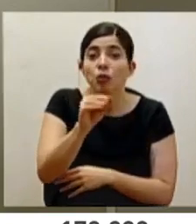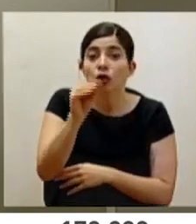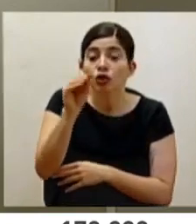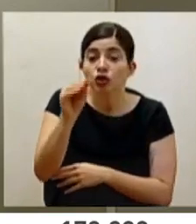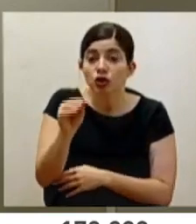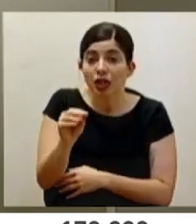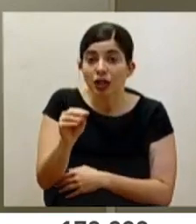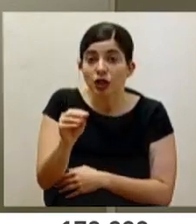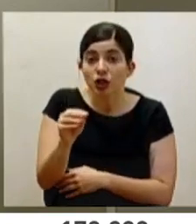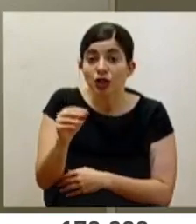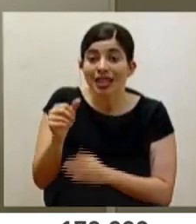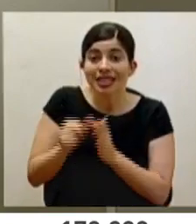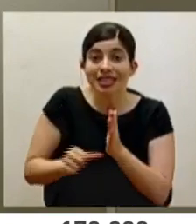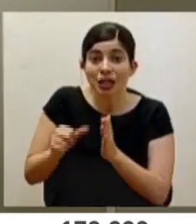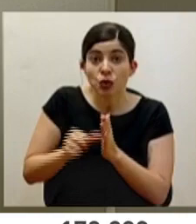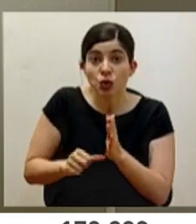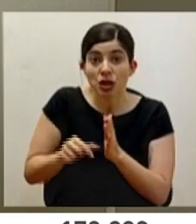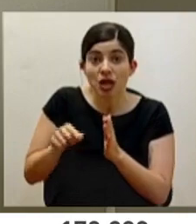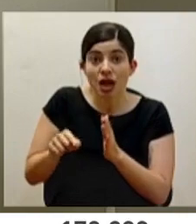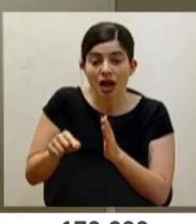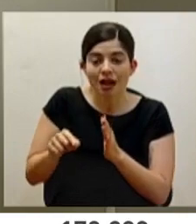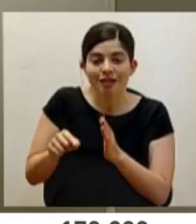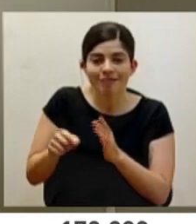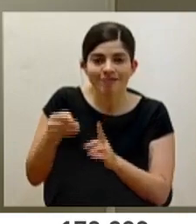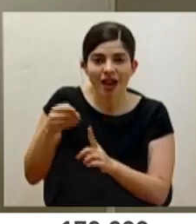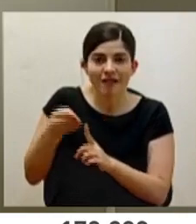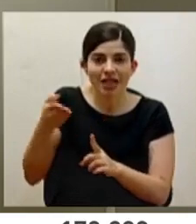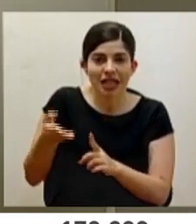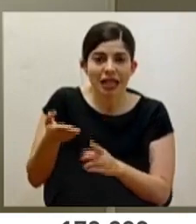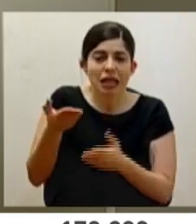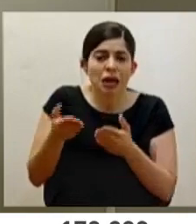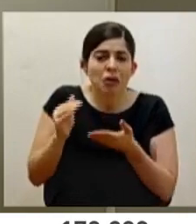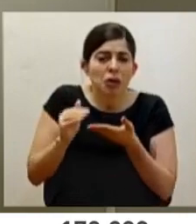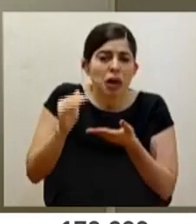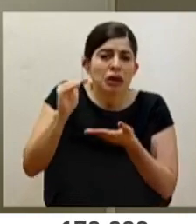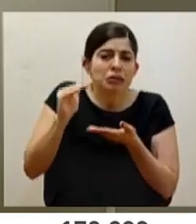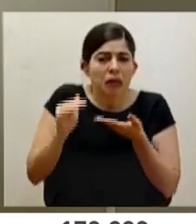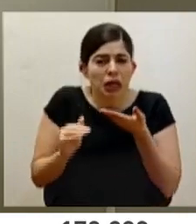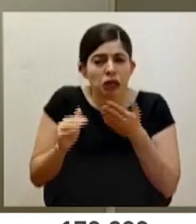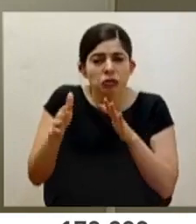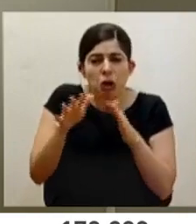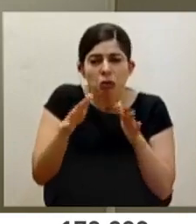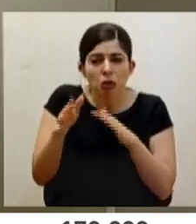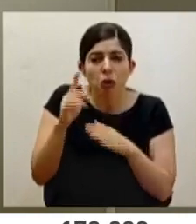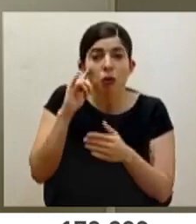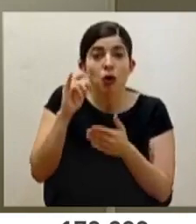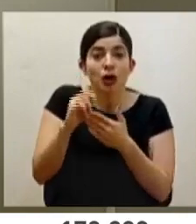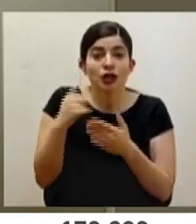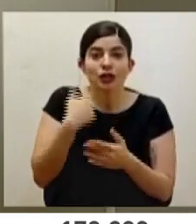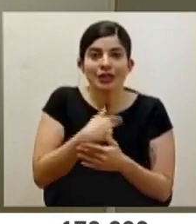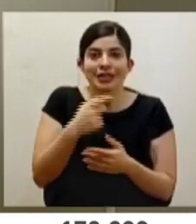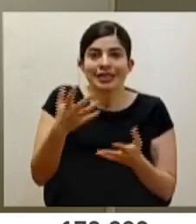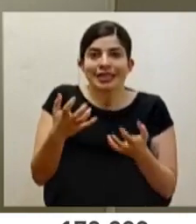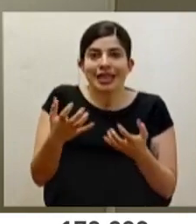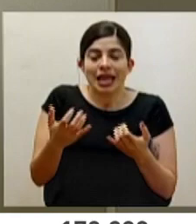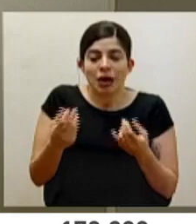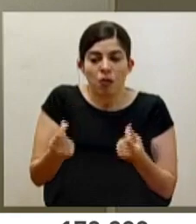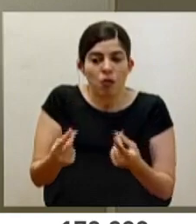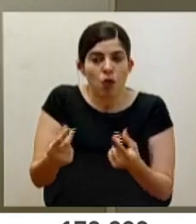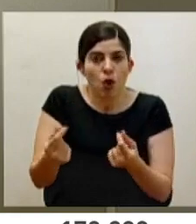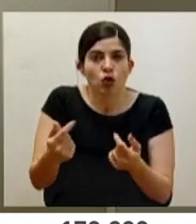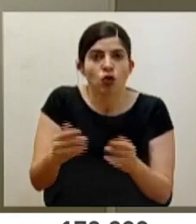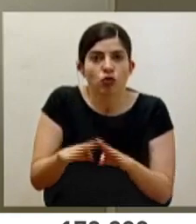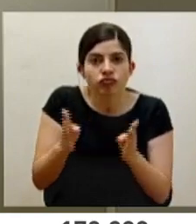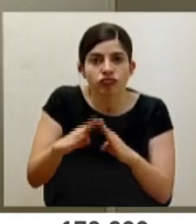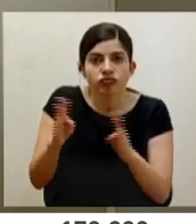de los procedimientos quirúrgicos se han visto afectados. Podría ser un poquito más, un poquito menos, pero por eso es que queremos reactivar lo más pronto posible